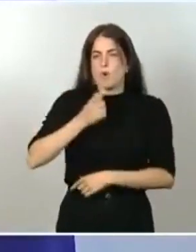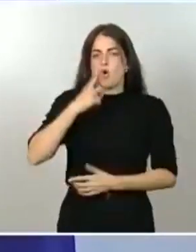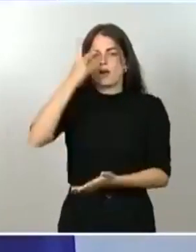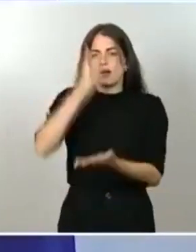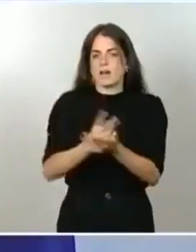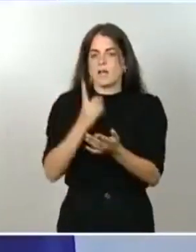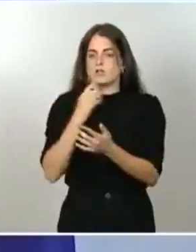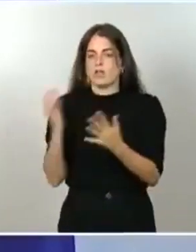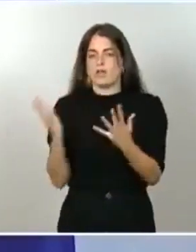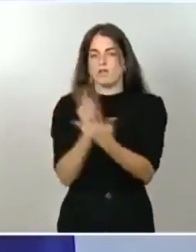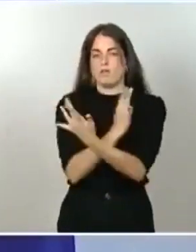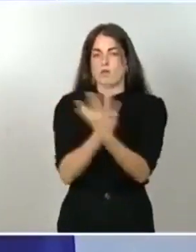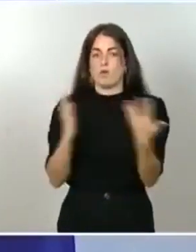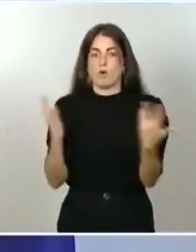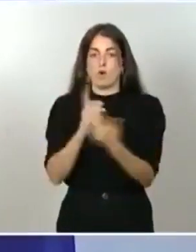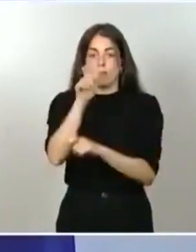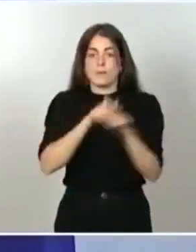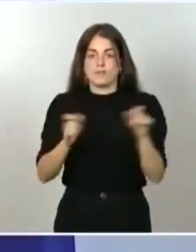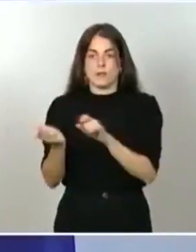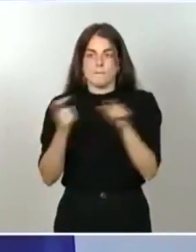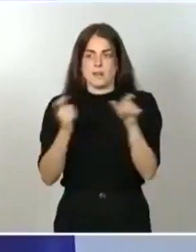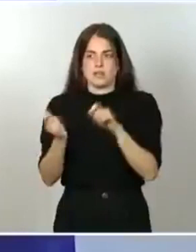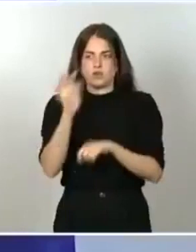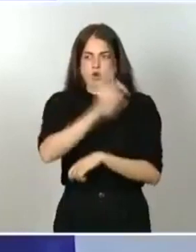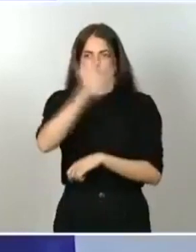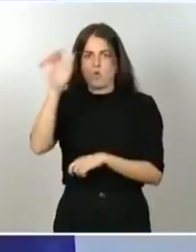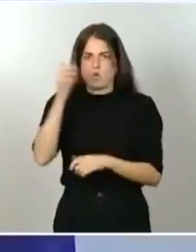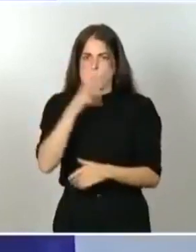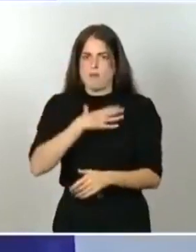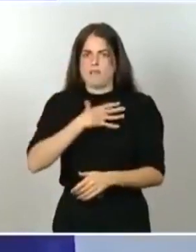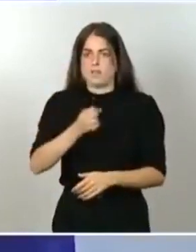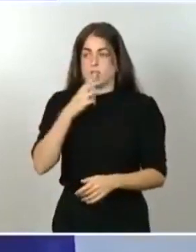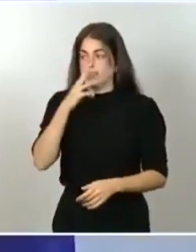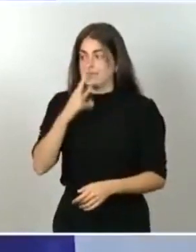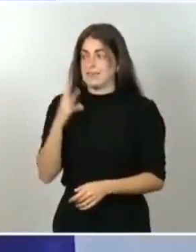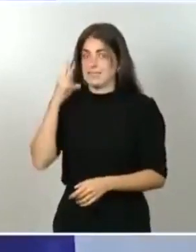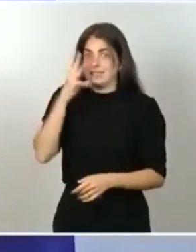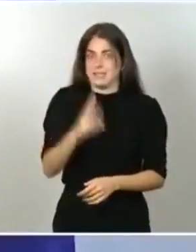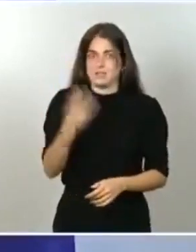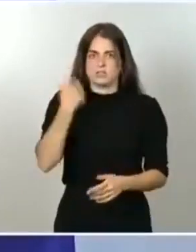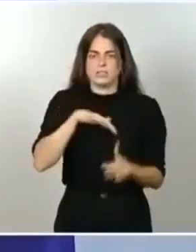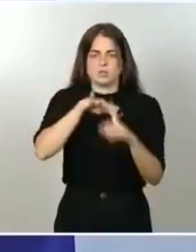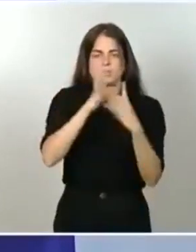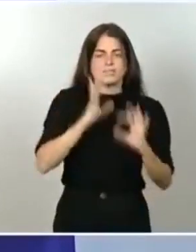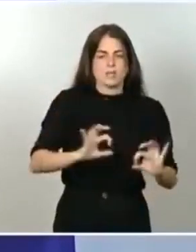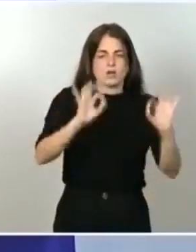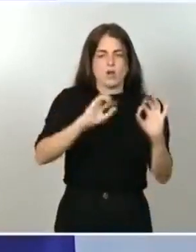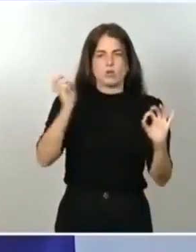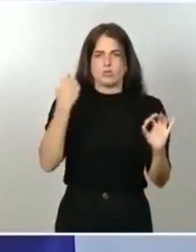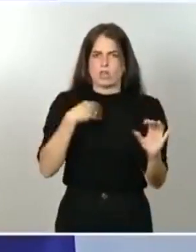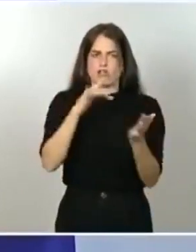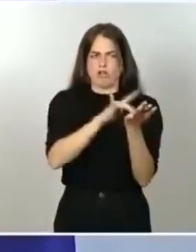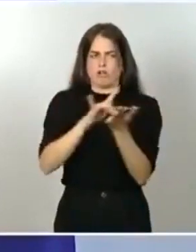a los que se enfrenta Europa. Y en estos tres años hemos vivido otras situaciones extraordinarias a las que hemos sabido dar